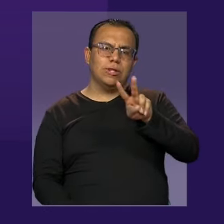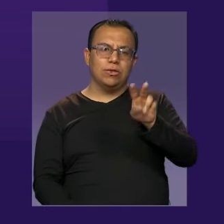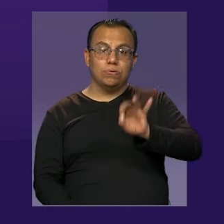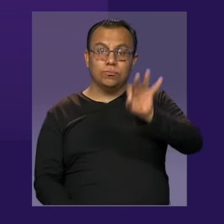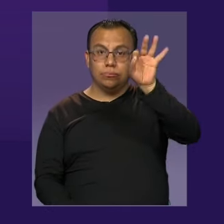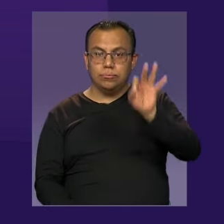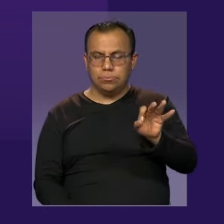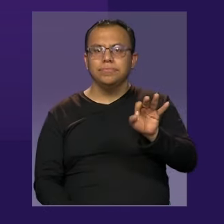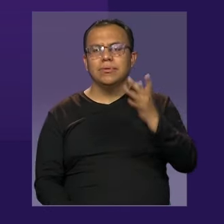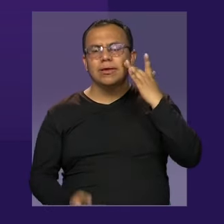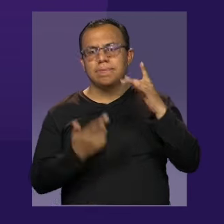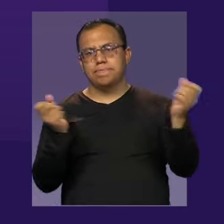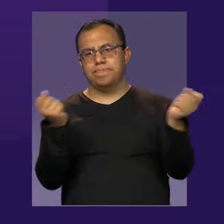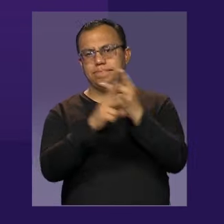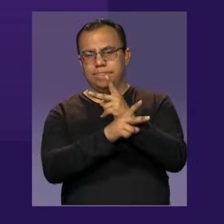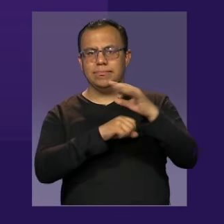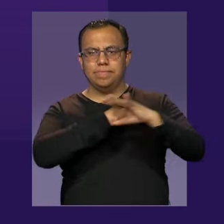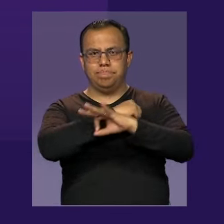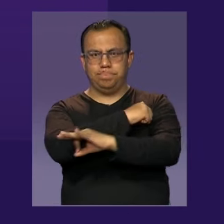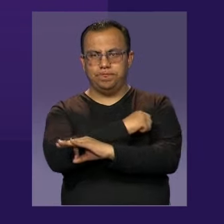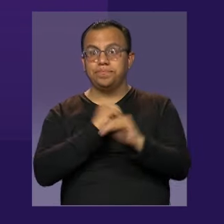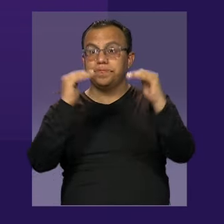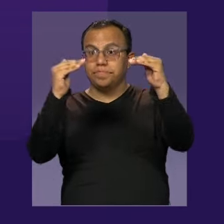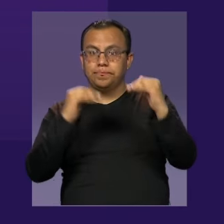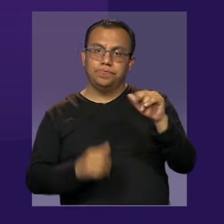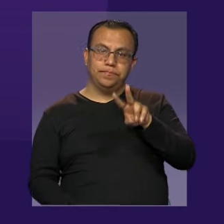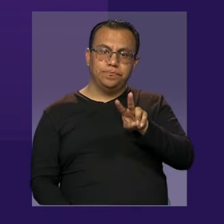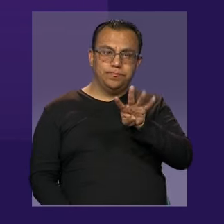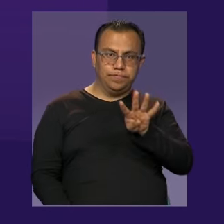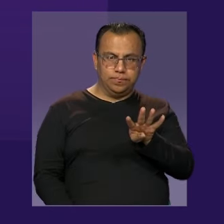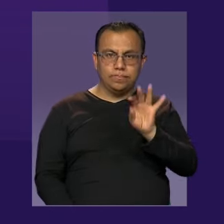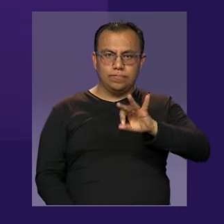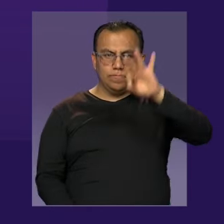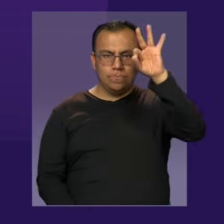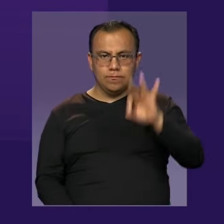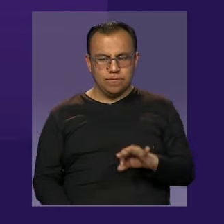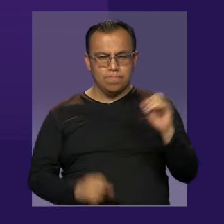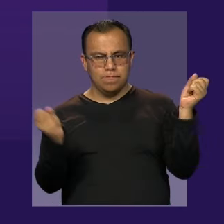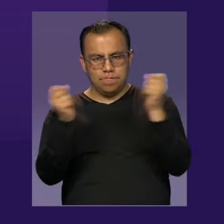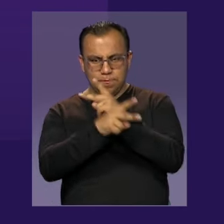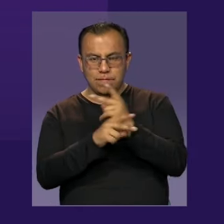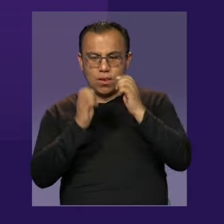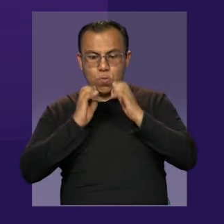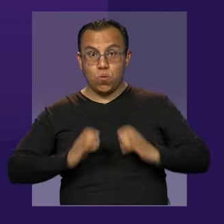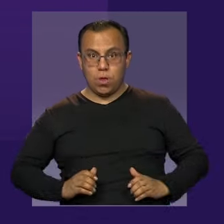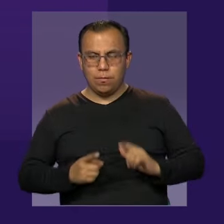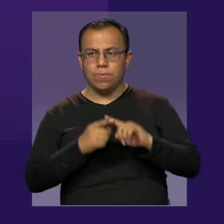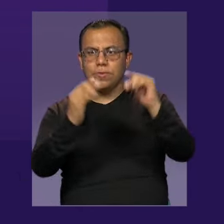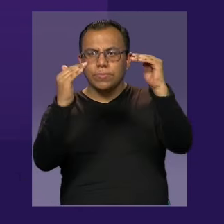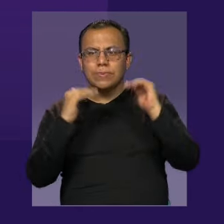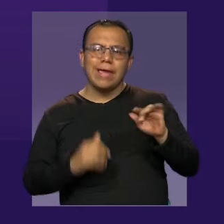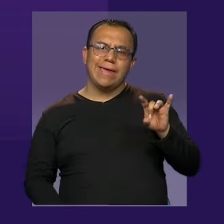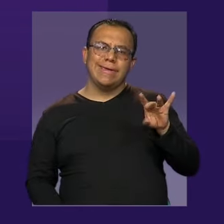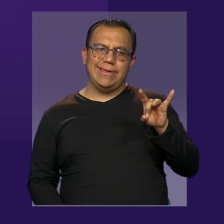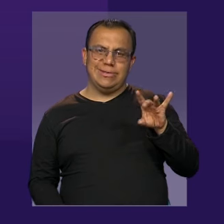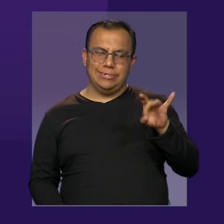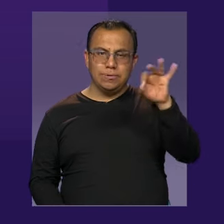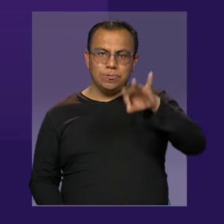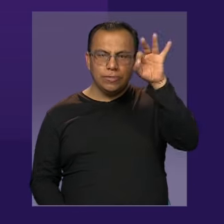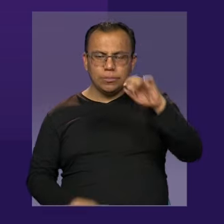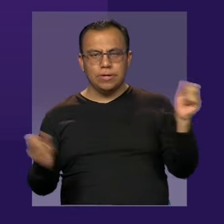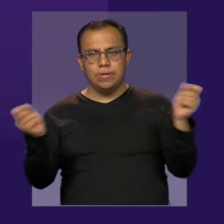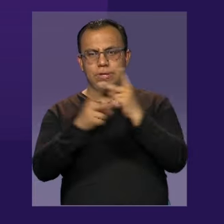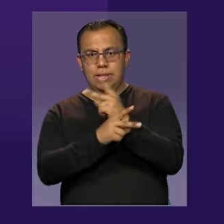% fueron por violencia psicológica, el 24% por violencia física, el 15% por